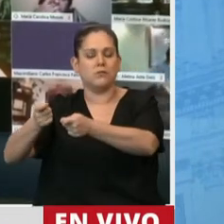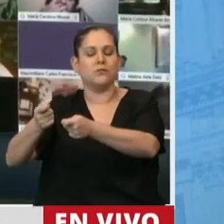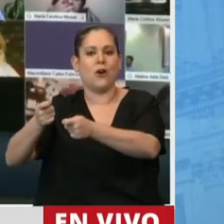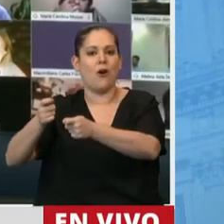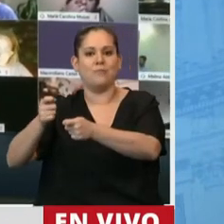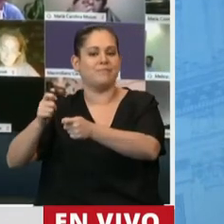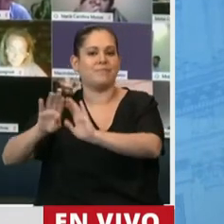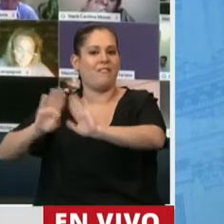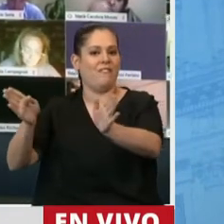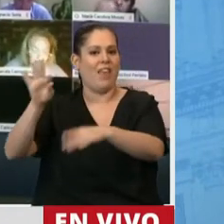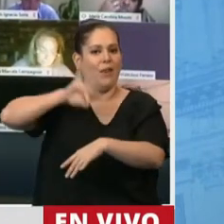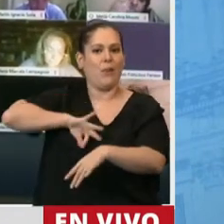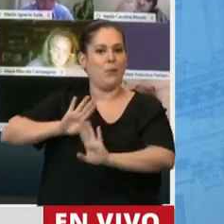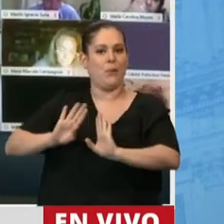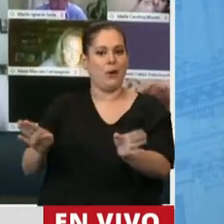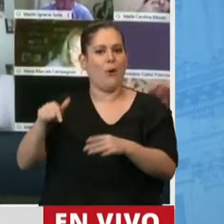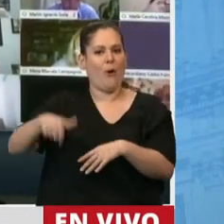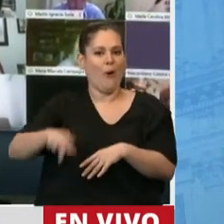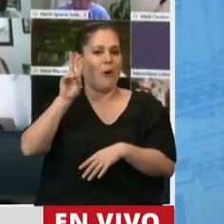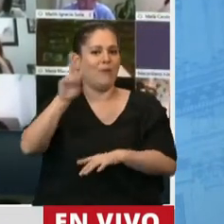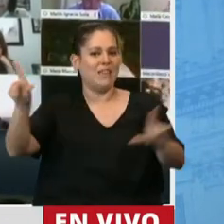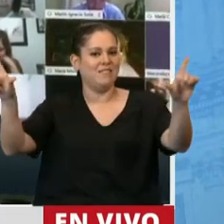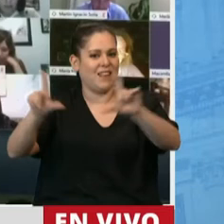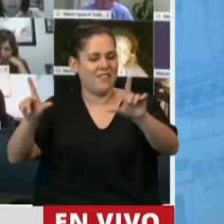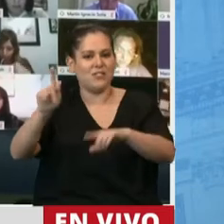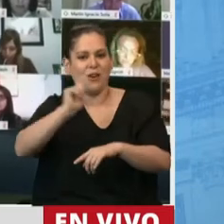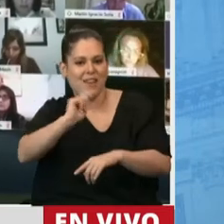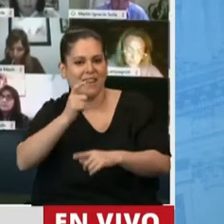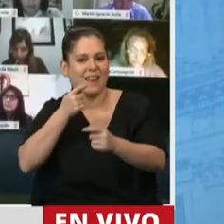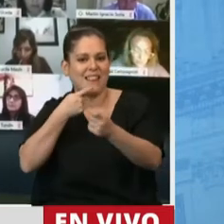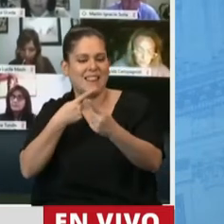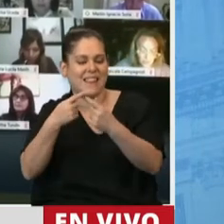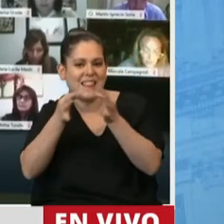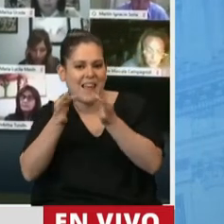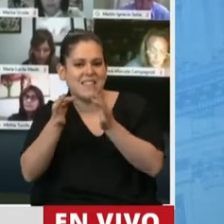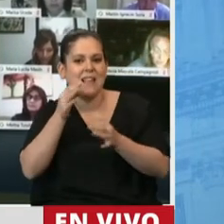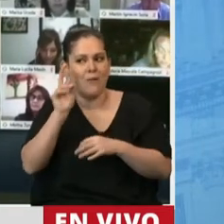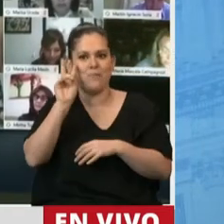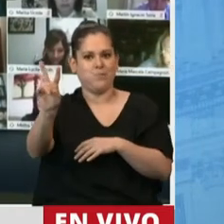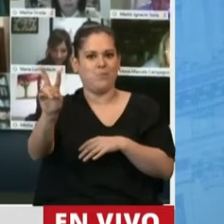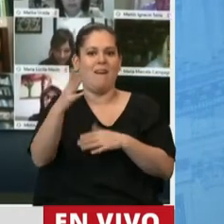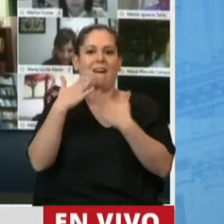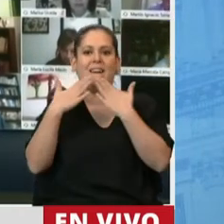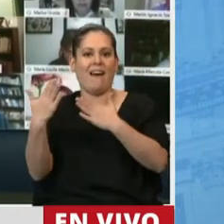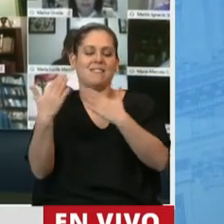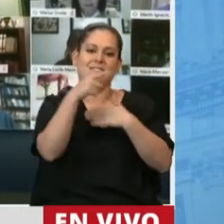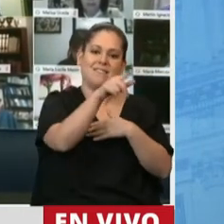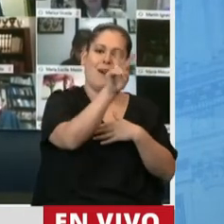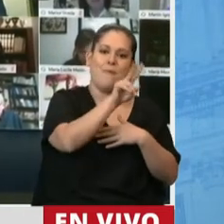en un canal de televisión y contaba su experiencia. Y también la agradecí a Marisol por haber donado plasma.